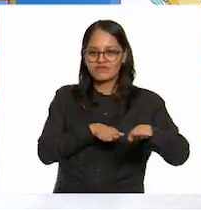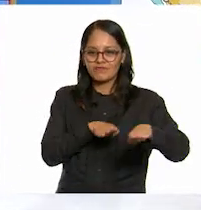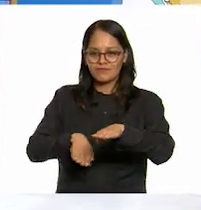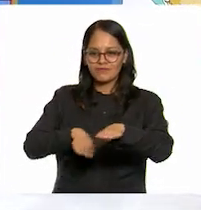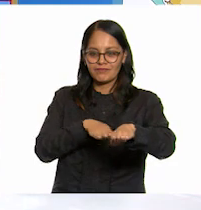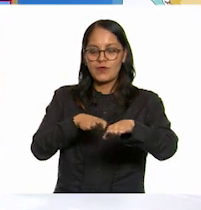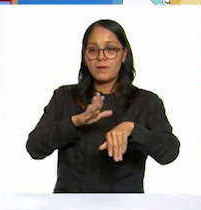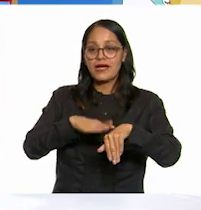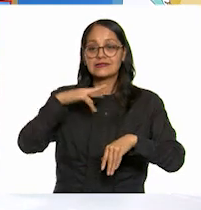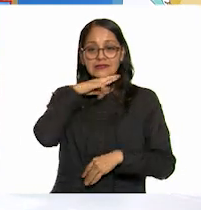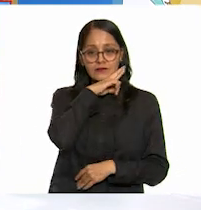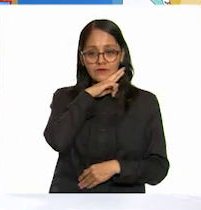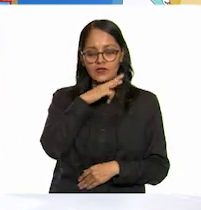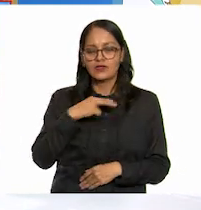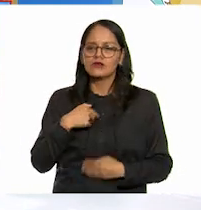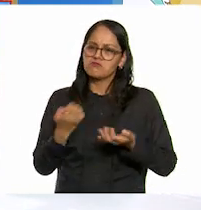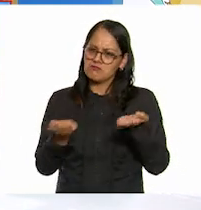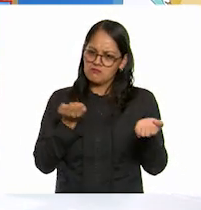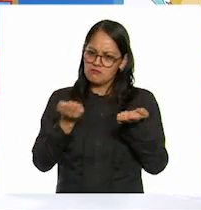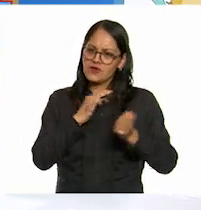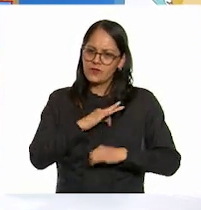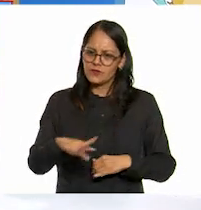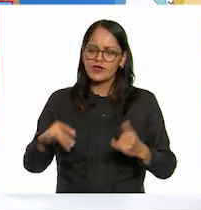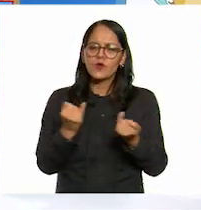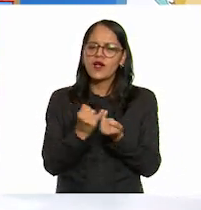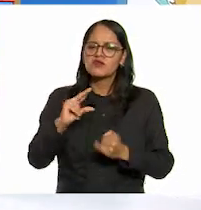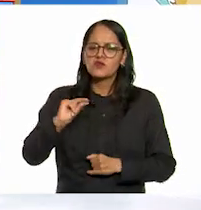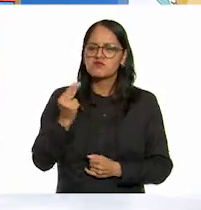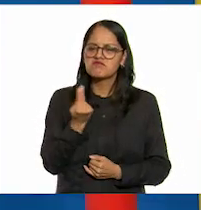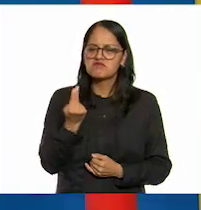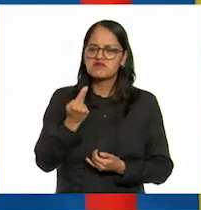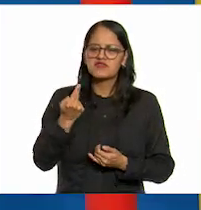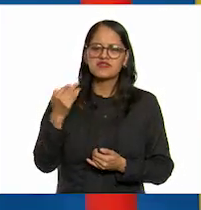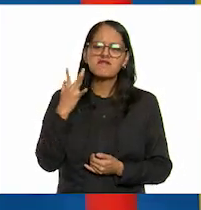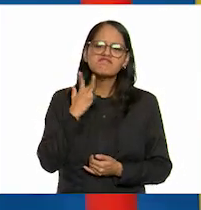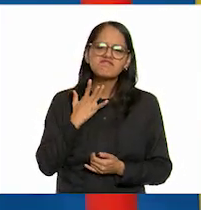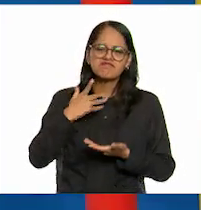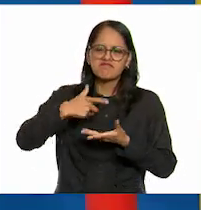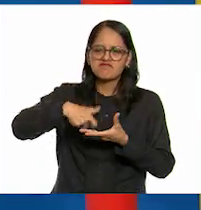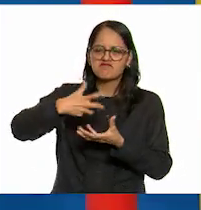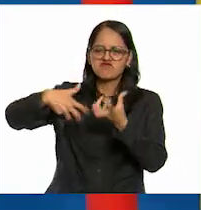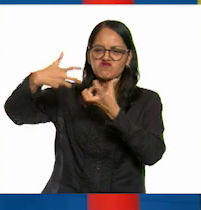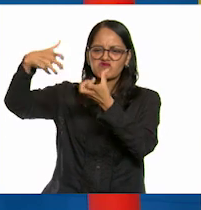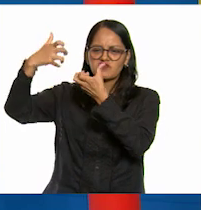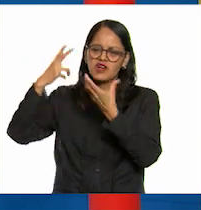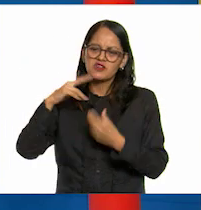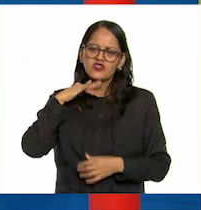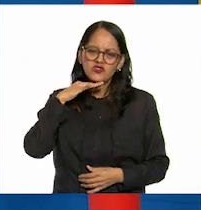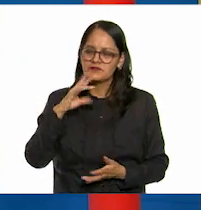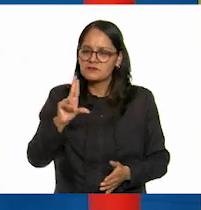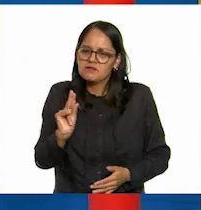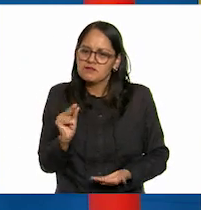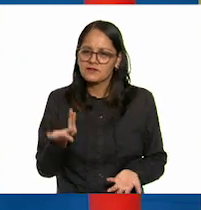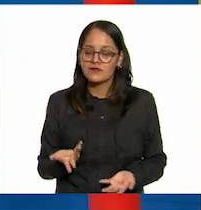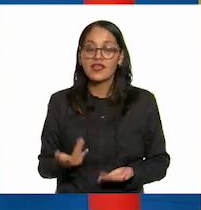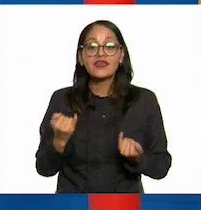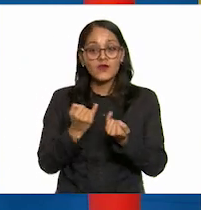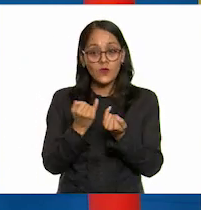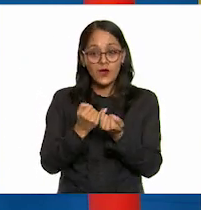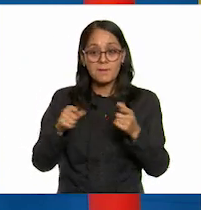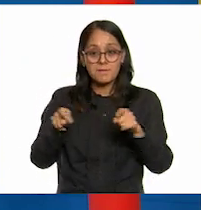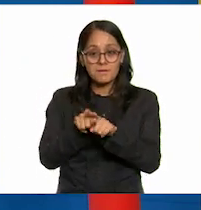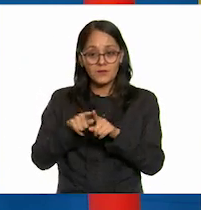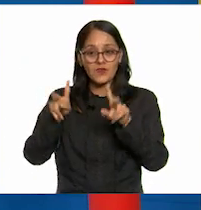haciendo ejercicio y sin usar combustibles ni contaminar así es y con relación a lo que estamos estudiando